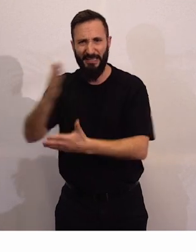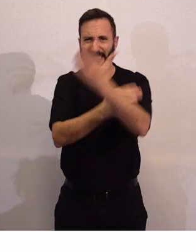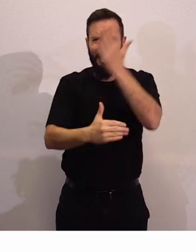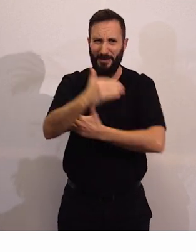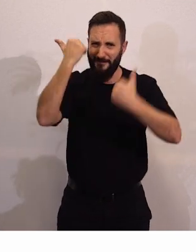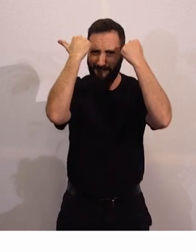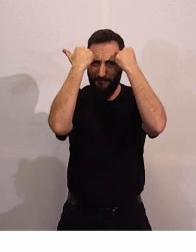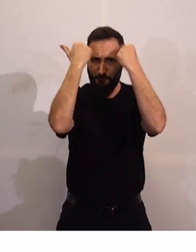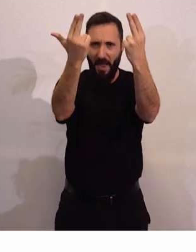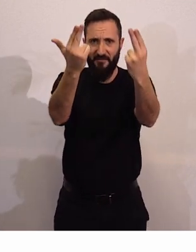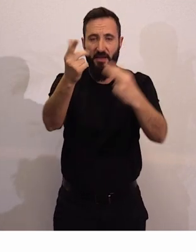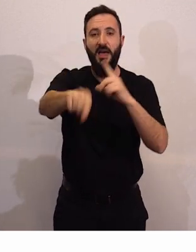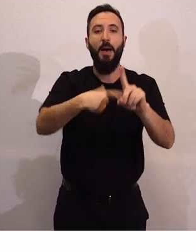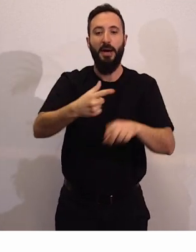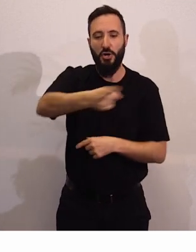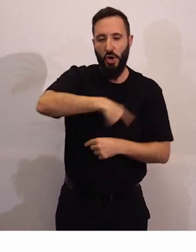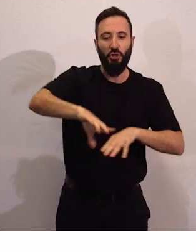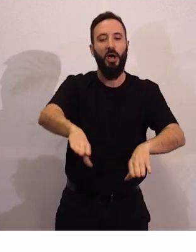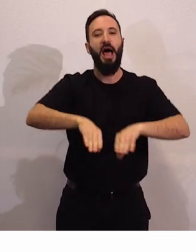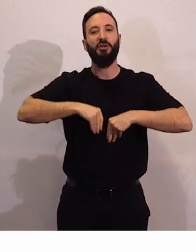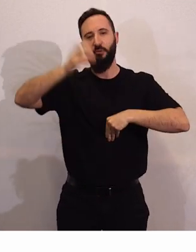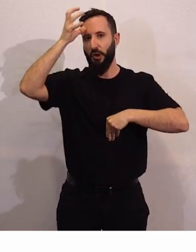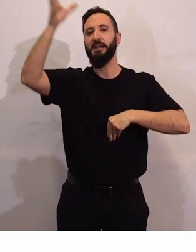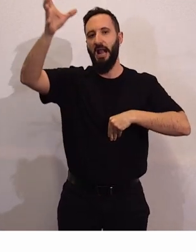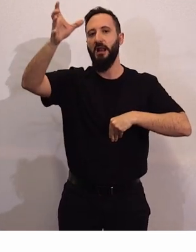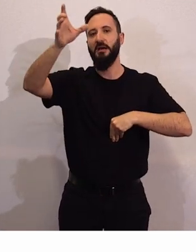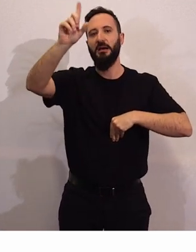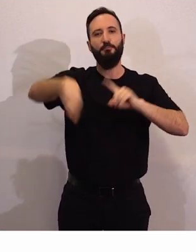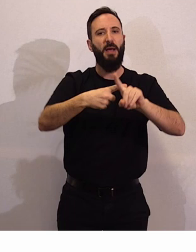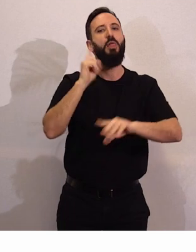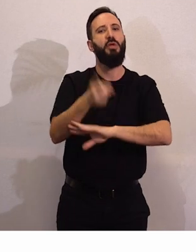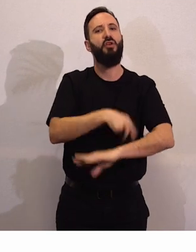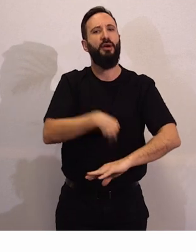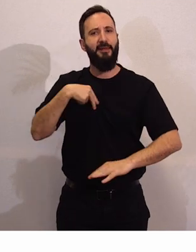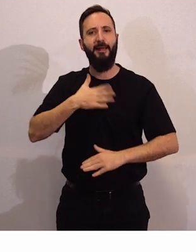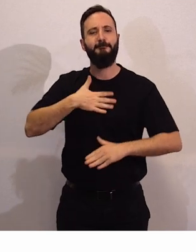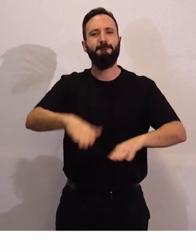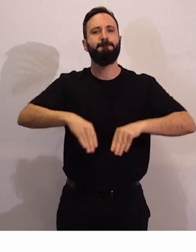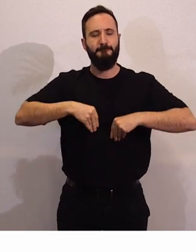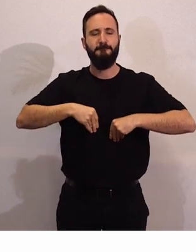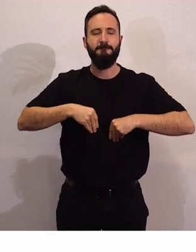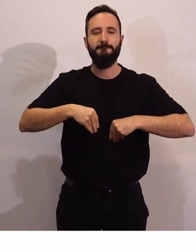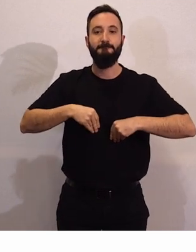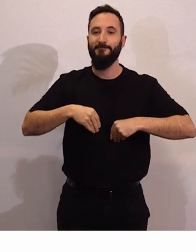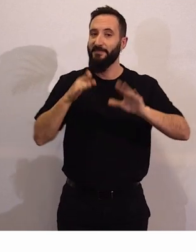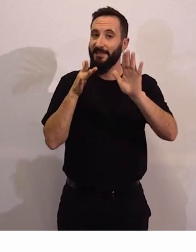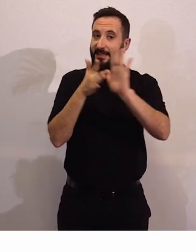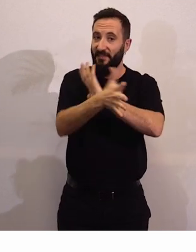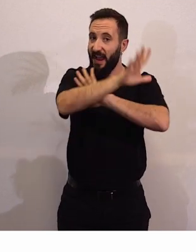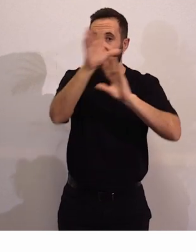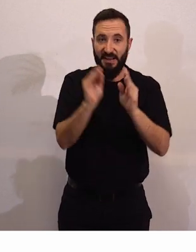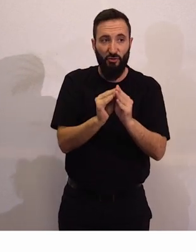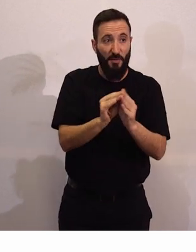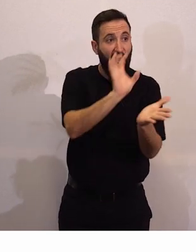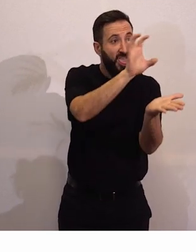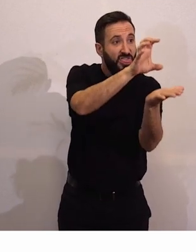y que hemos asumido también desde el Real Patronato y desde la Dirección General es que en los